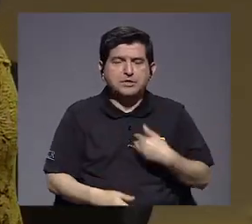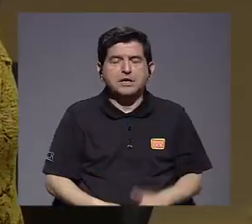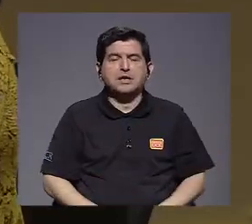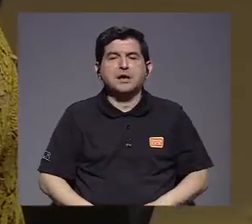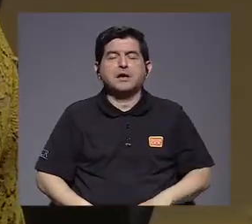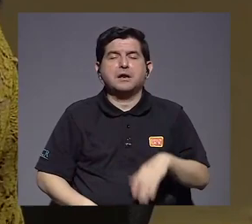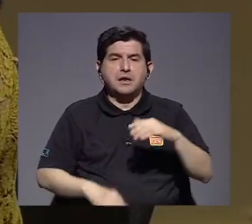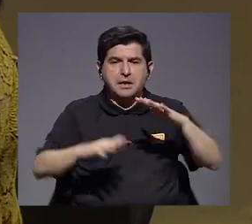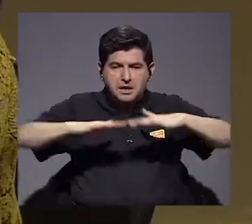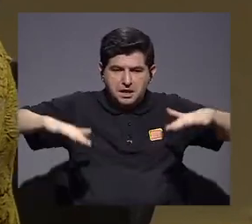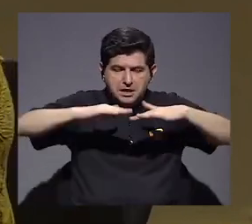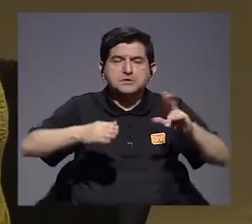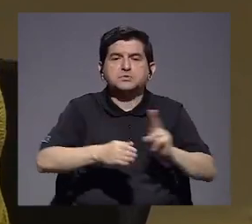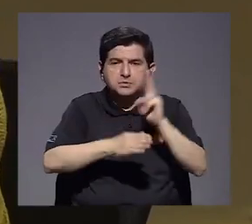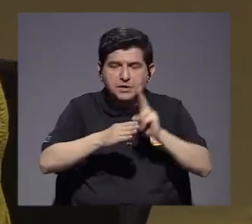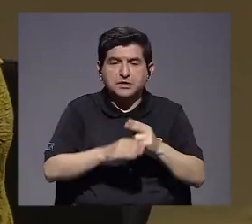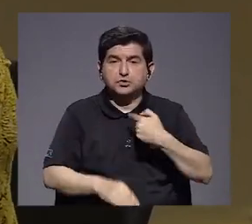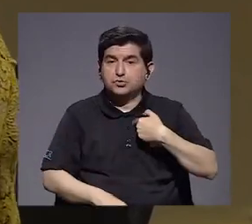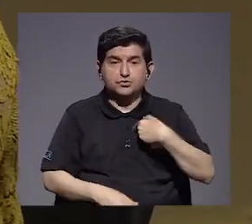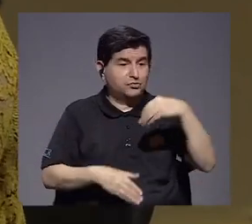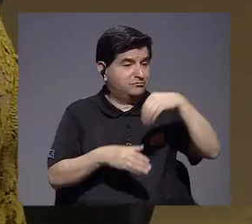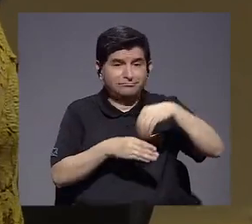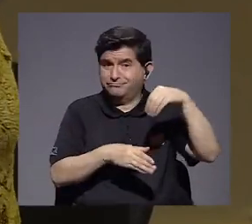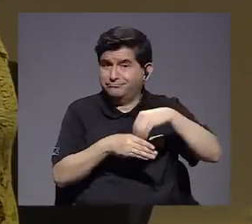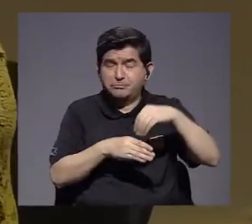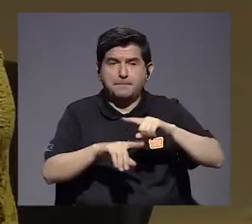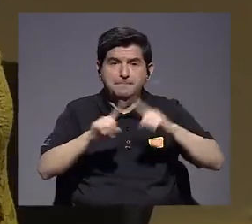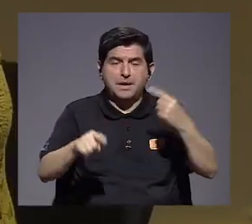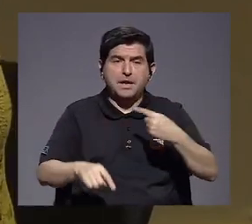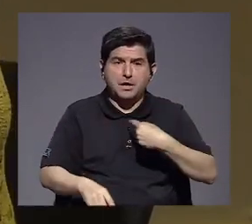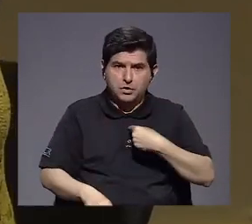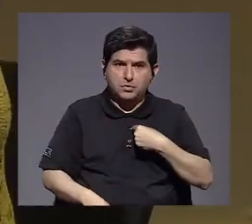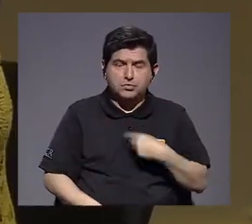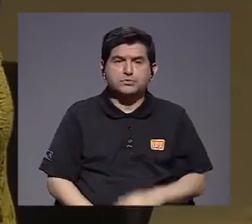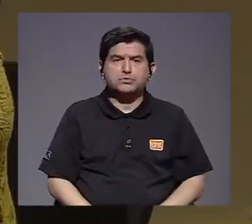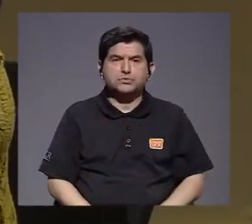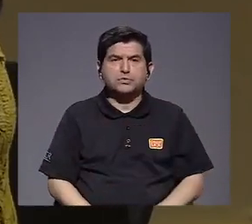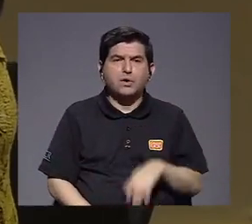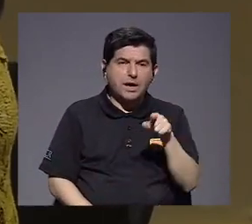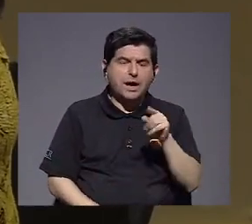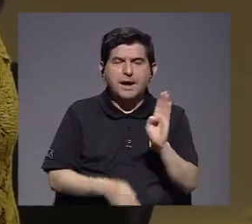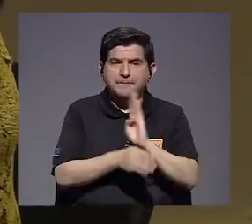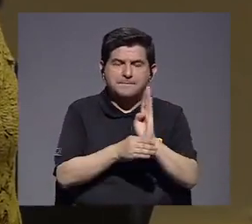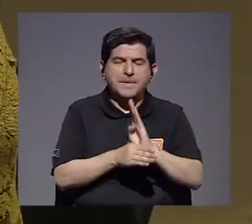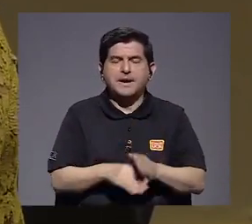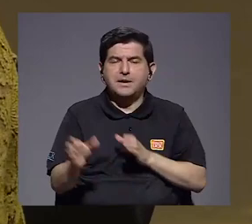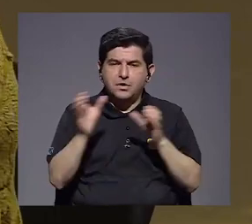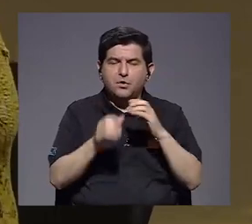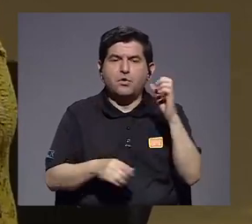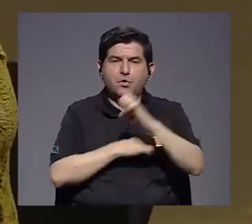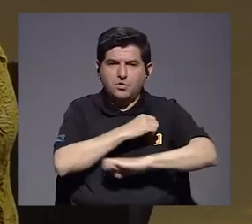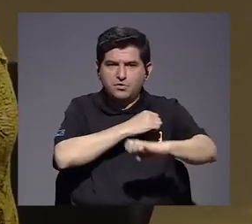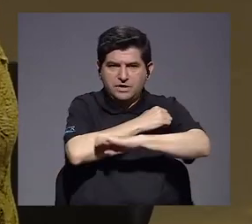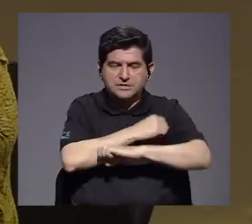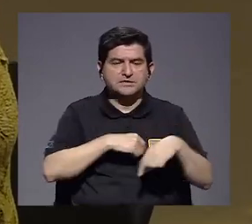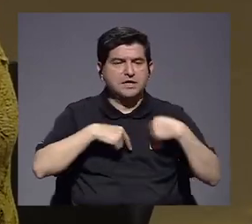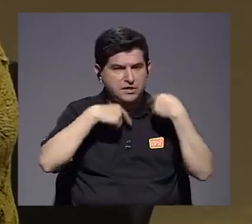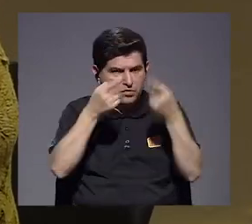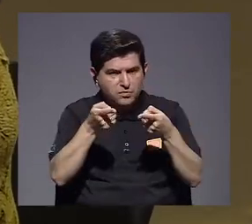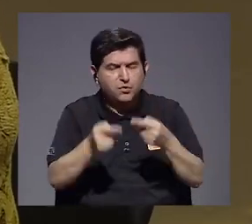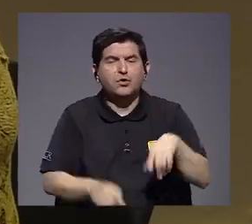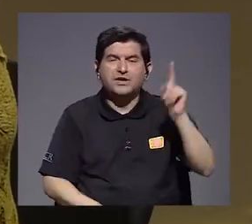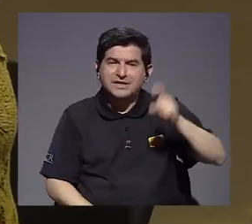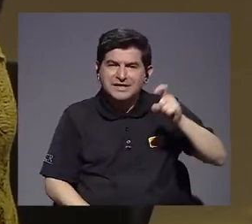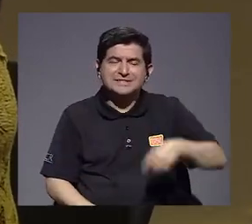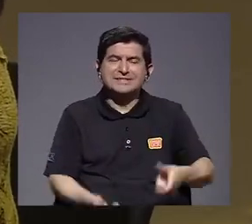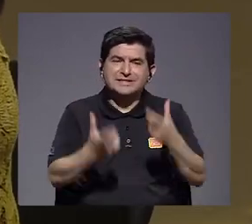aforos en algún momento. No tengo recursos para hacerlo, pero fui cliente de un banco comercial del Estado, entonces yo acudo al banco y le